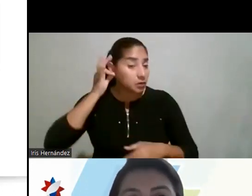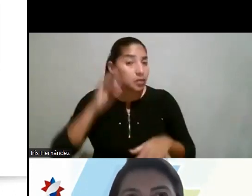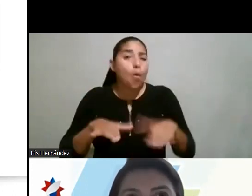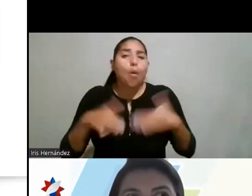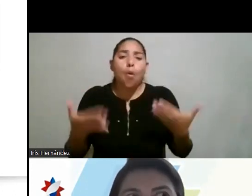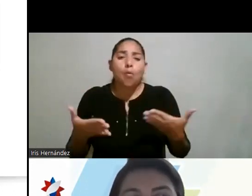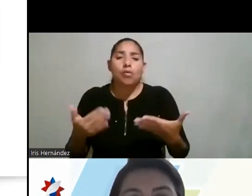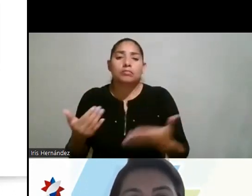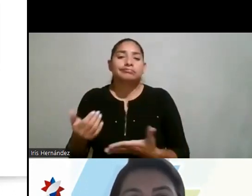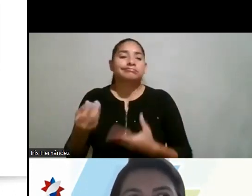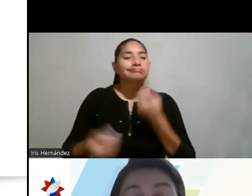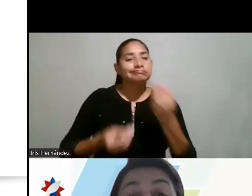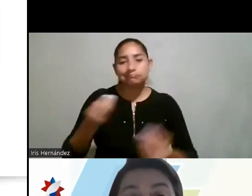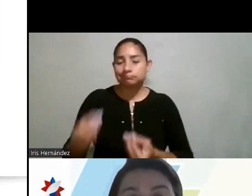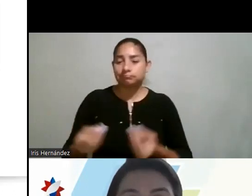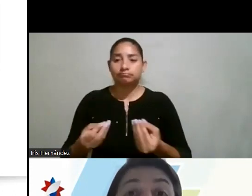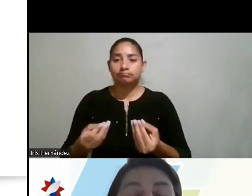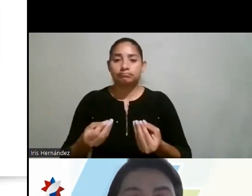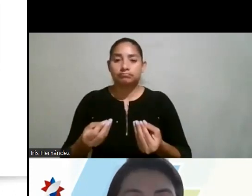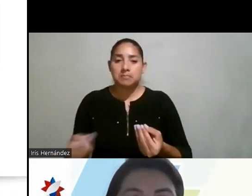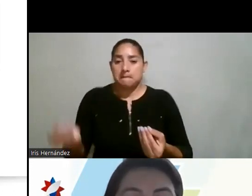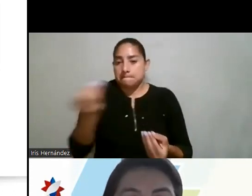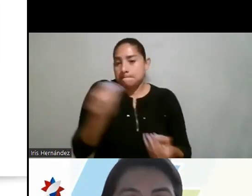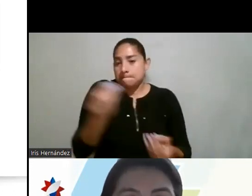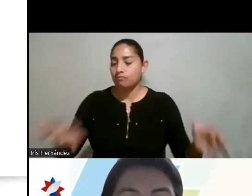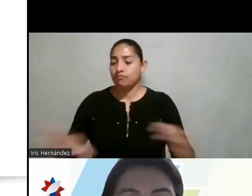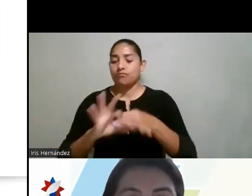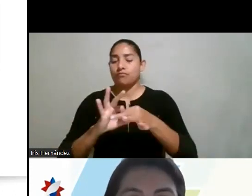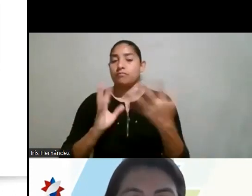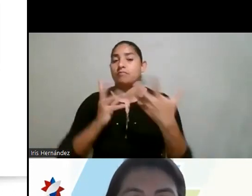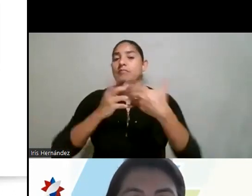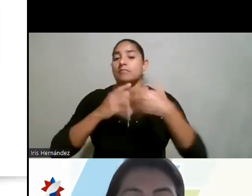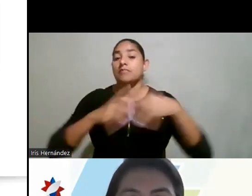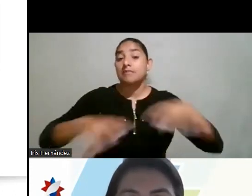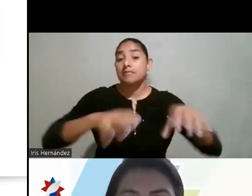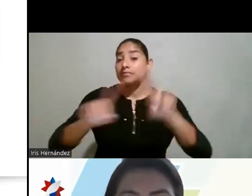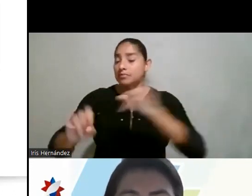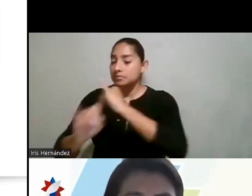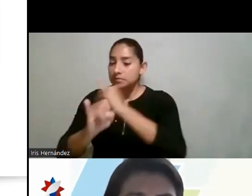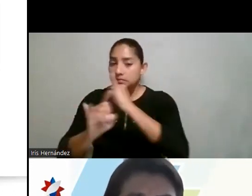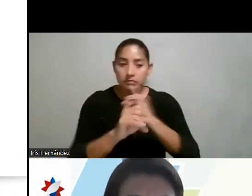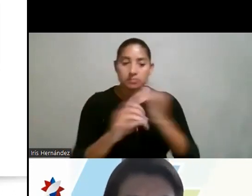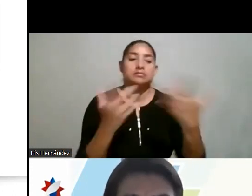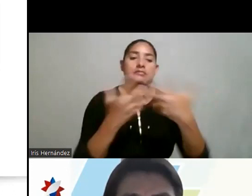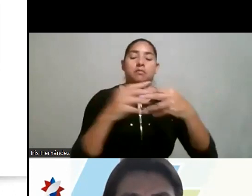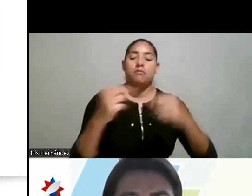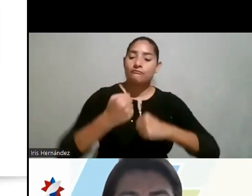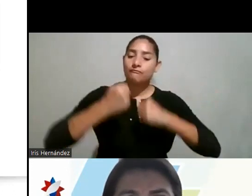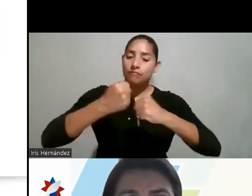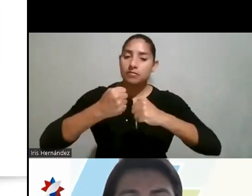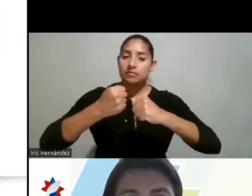podemos sumar, articular las acciones de las diferentes instituciones para fortalecer